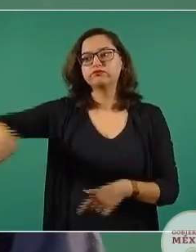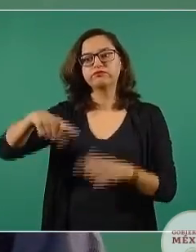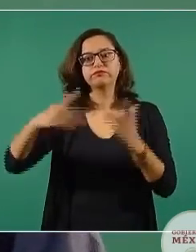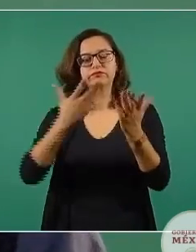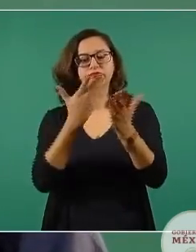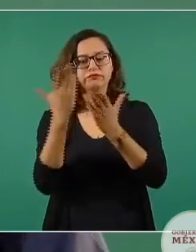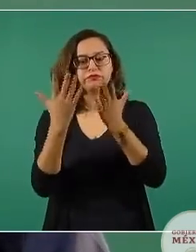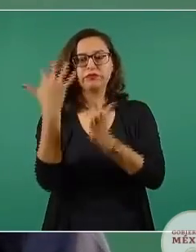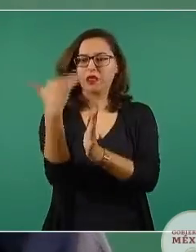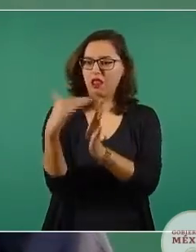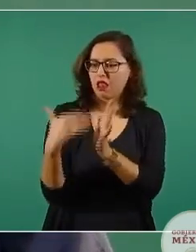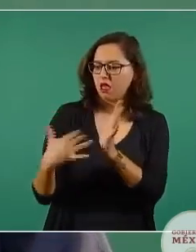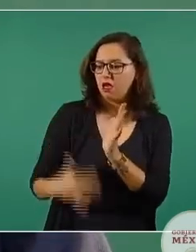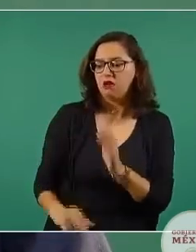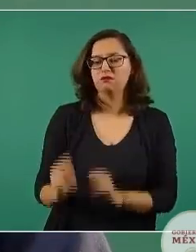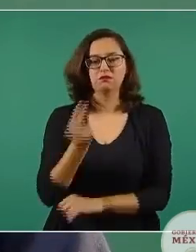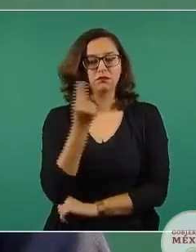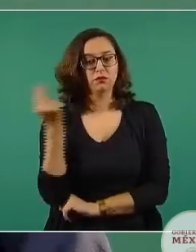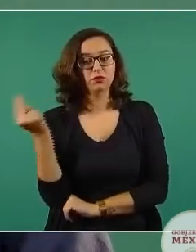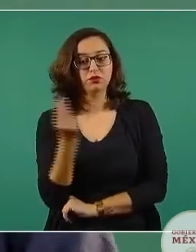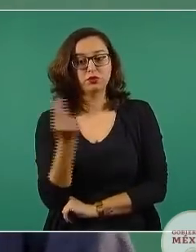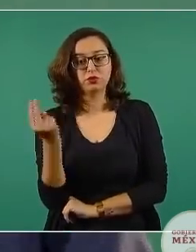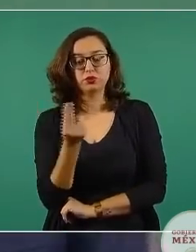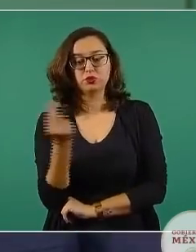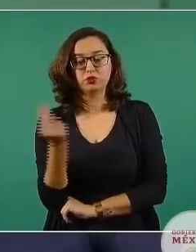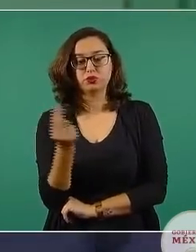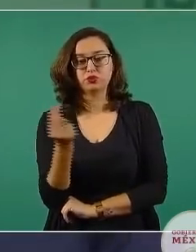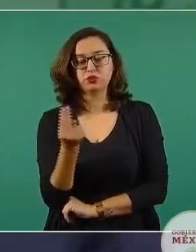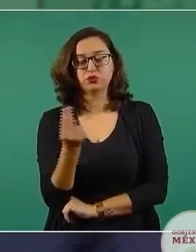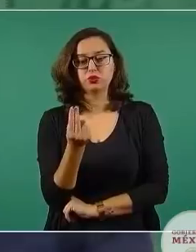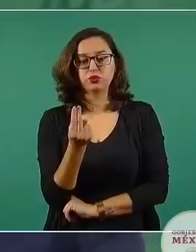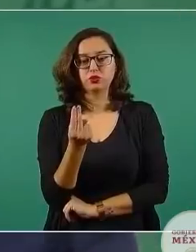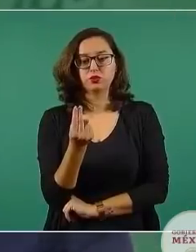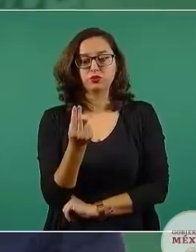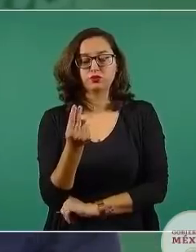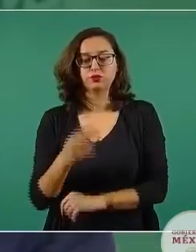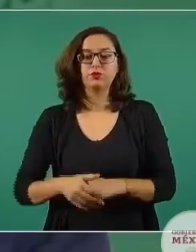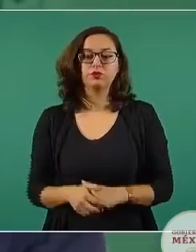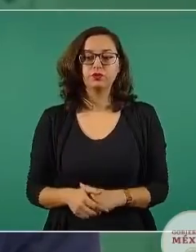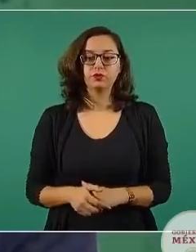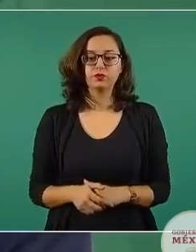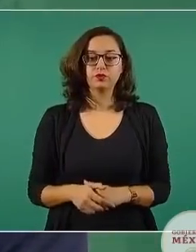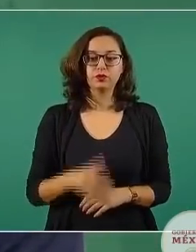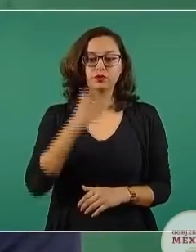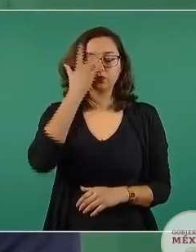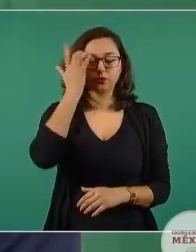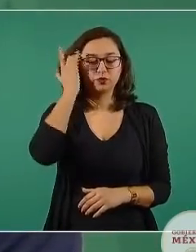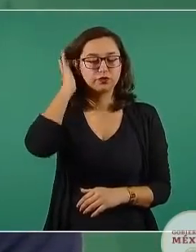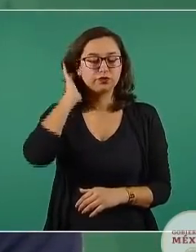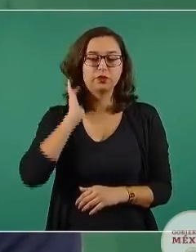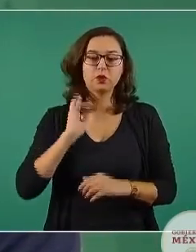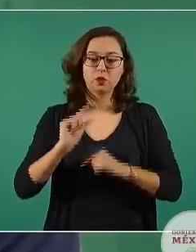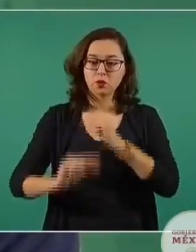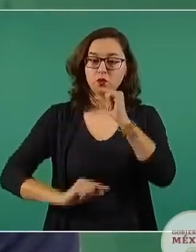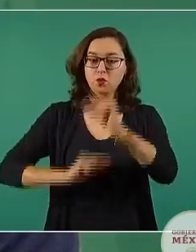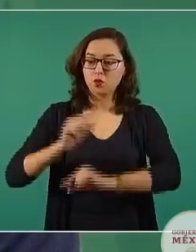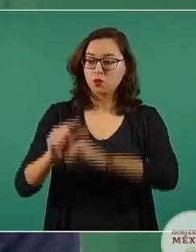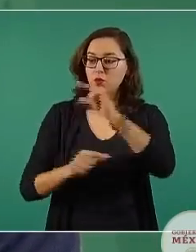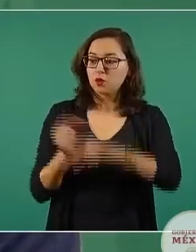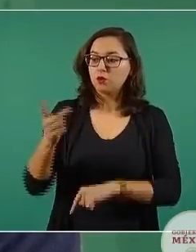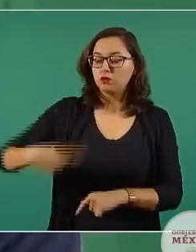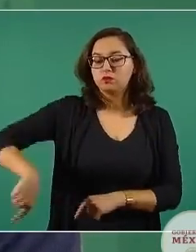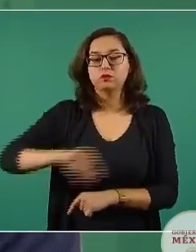se afiance el hábito de la